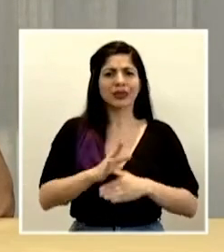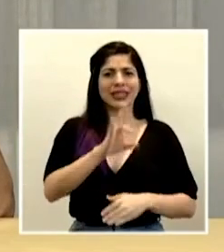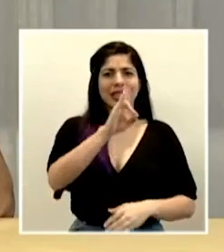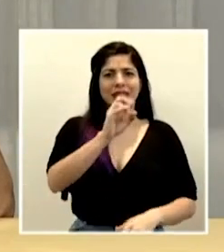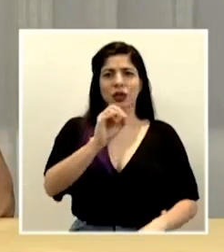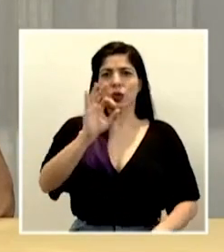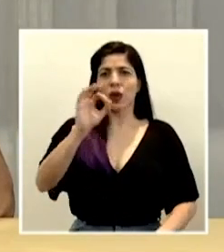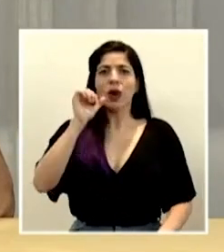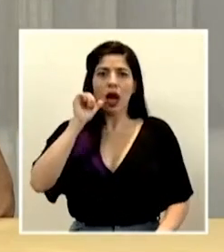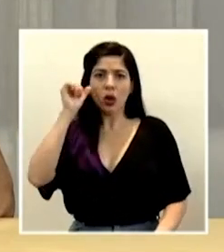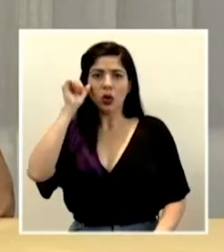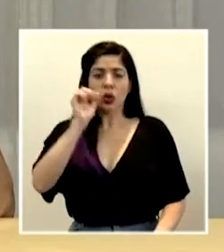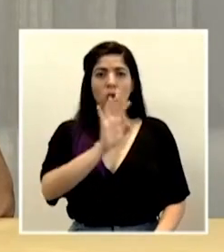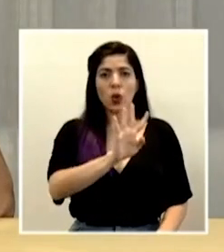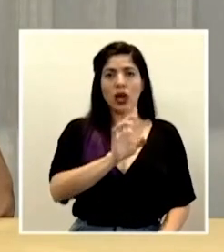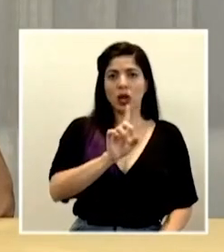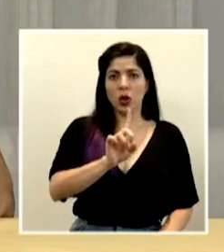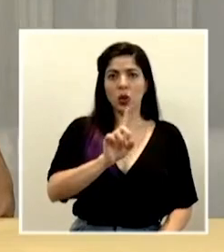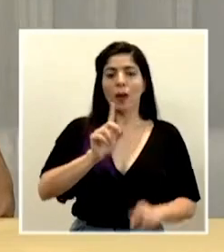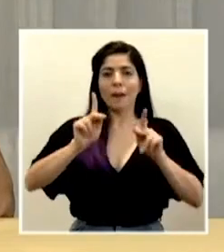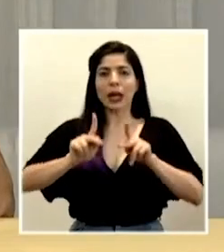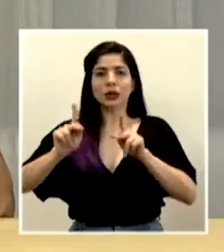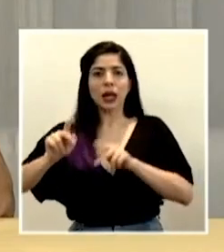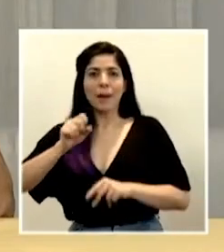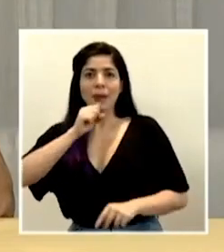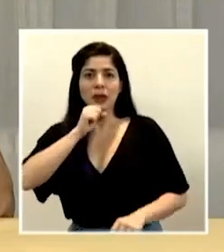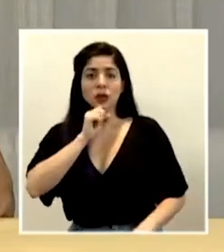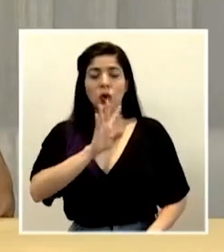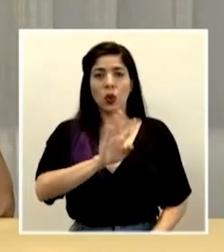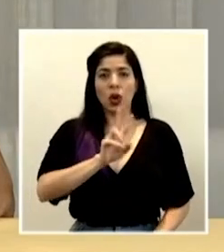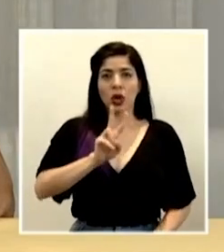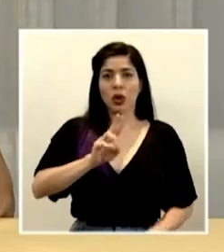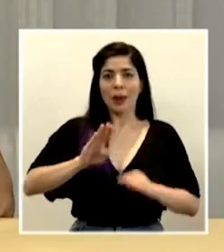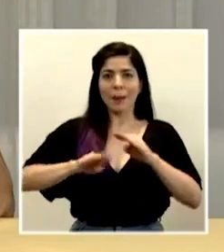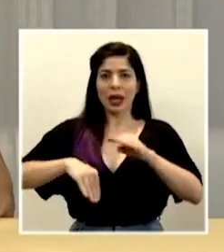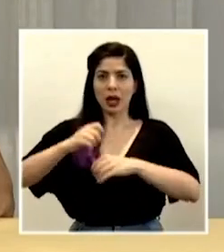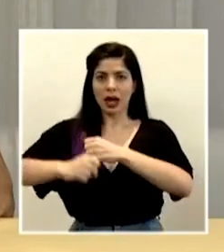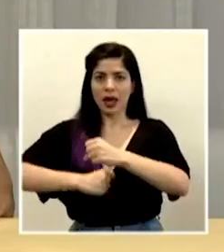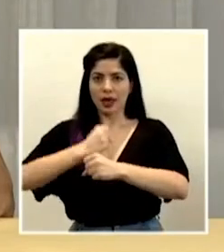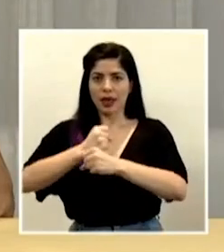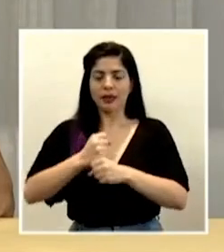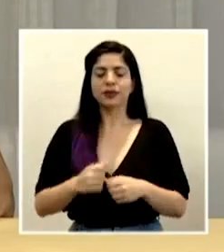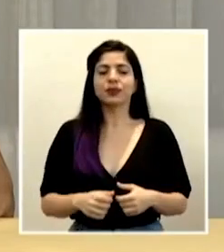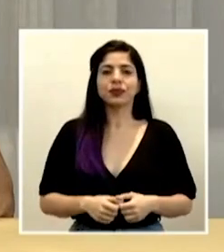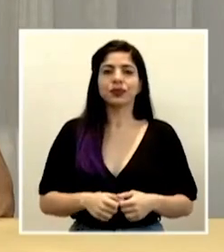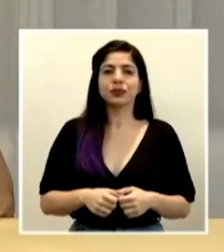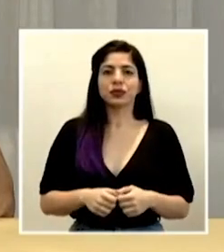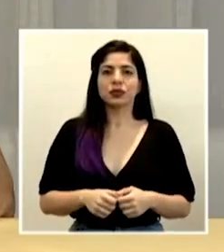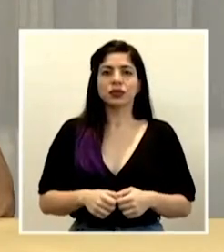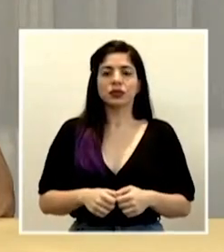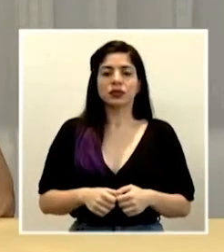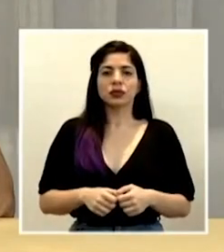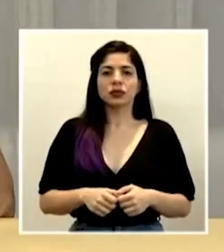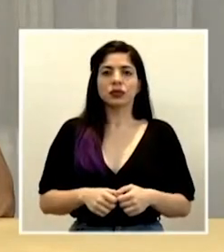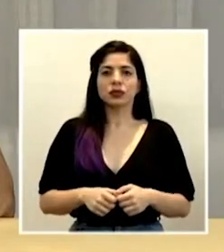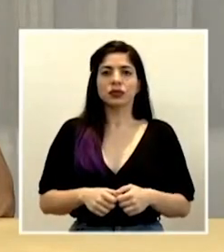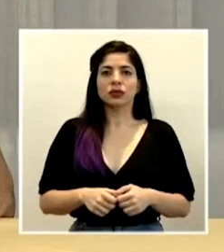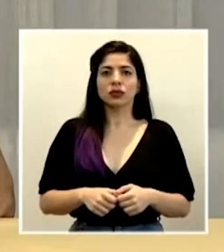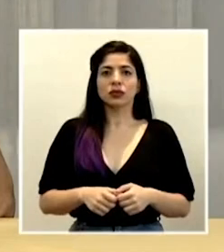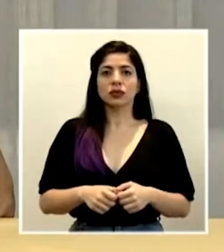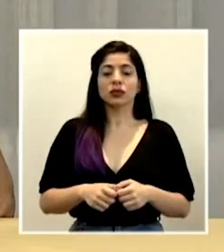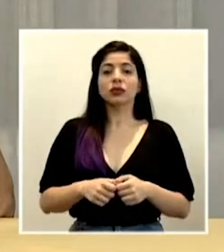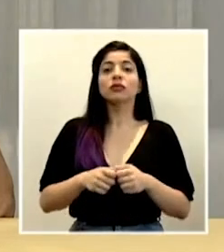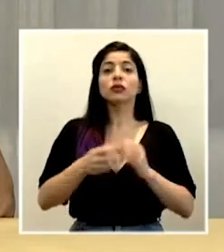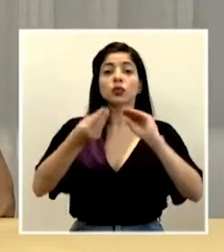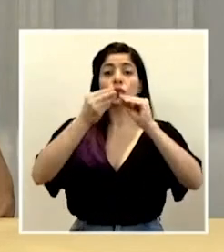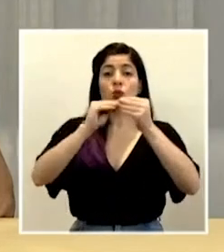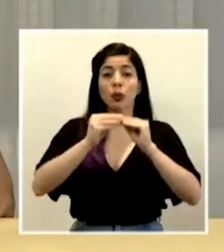adultos, 41 personas mayores y 42 menores de edad. En lo que son